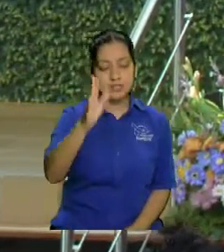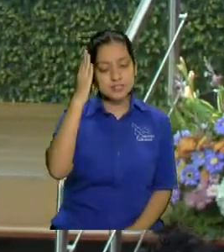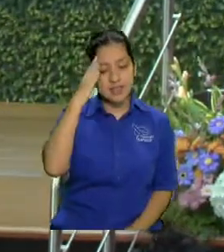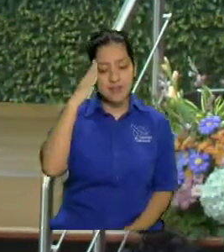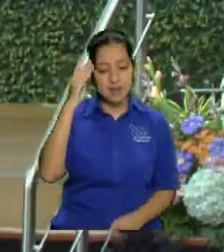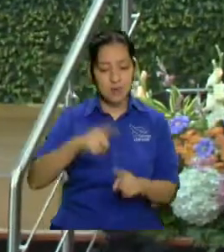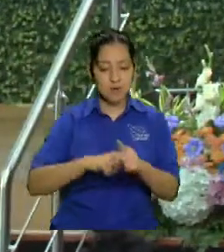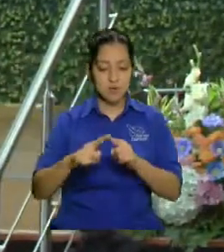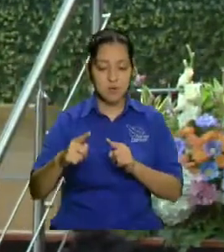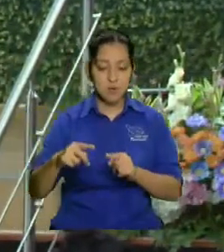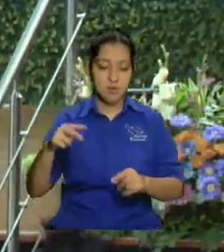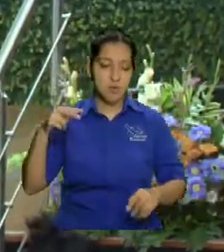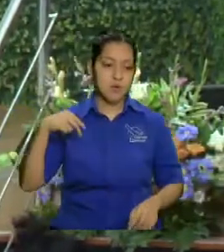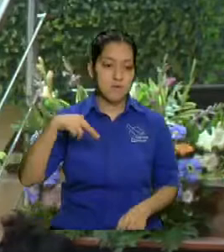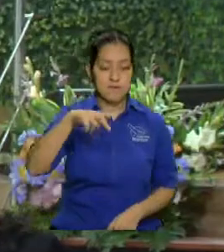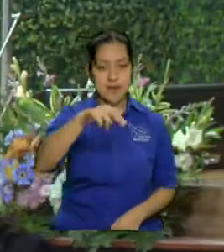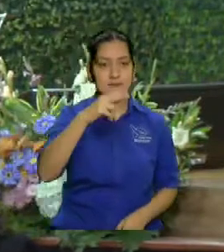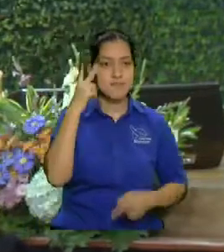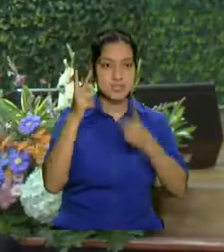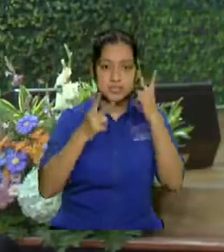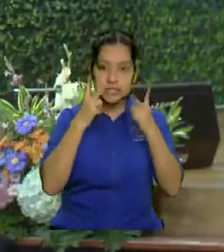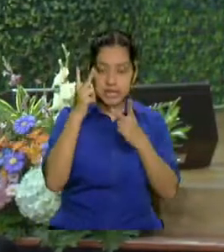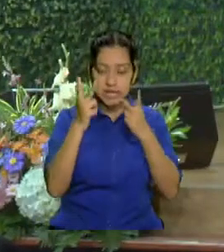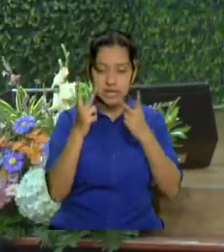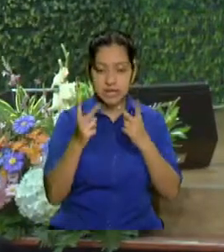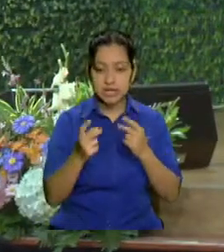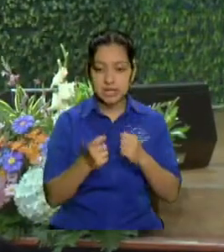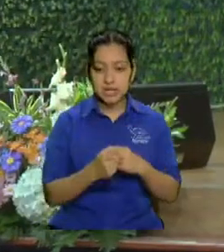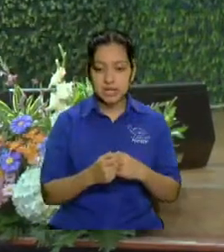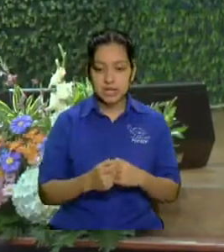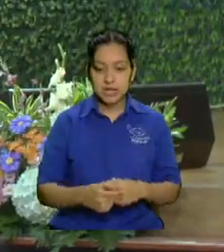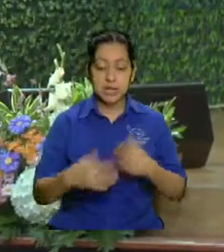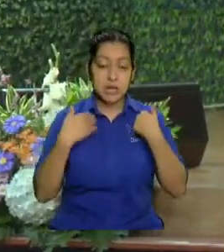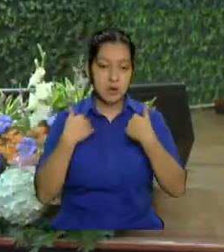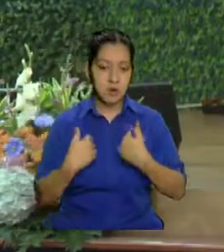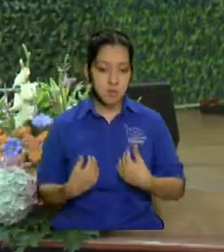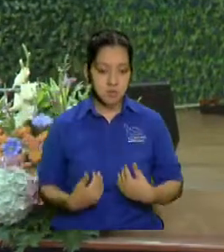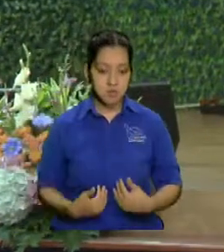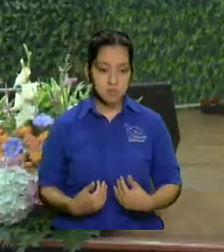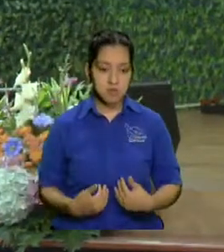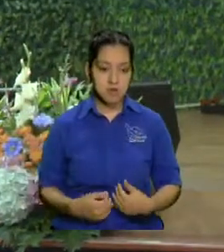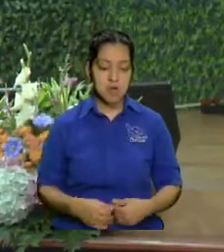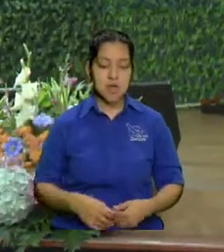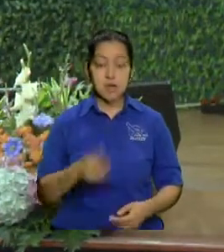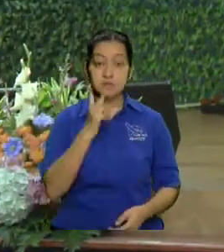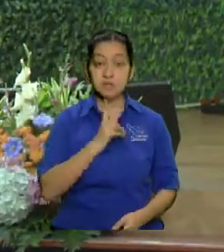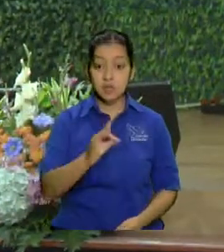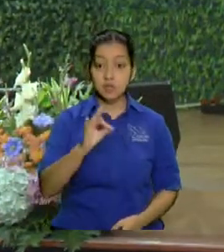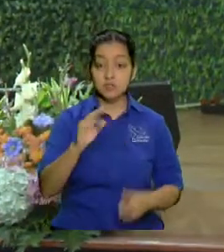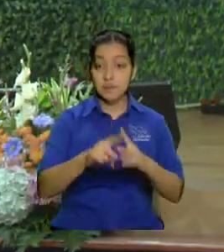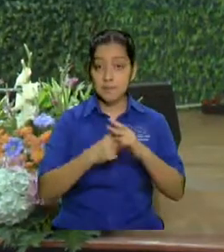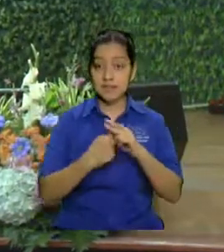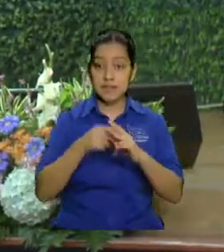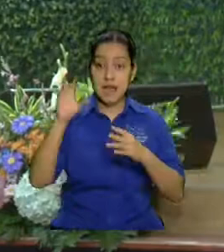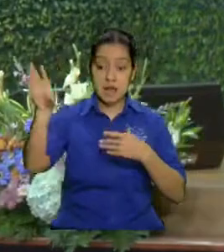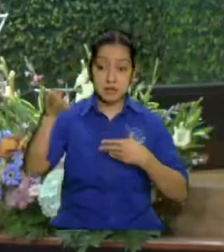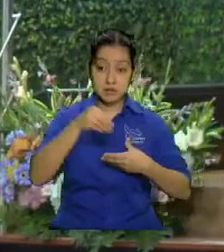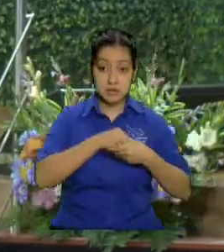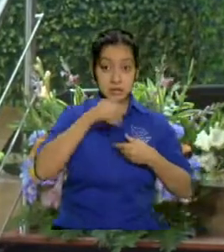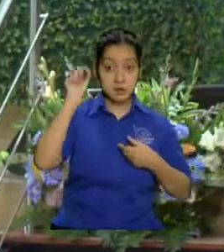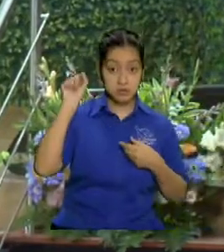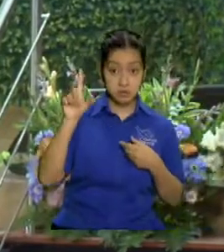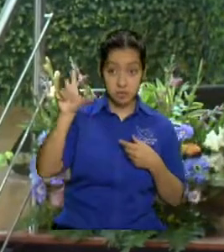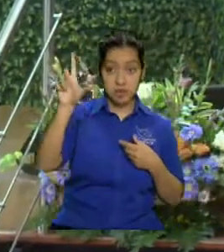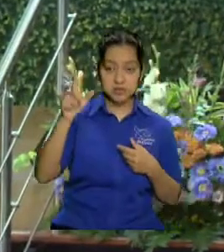los muchachos son los primeros que empiezan a agarrar las costumbres de la tierra donde estamos hermano y yo fui a